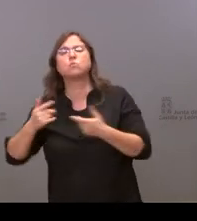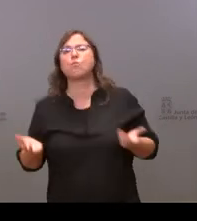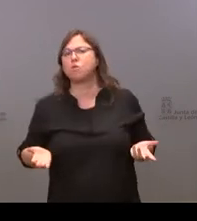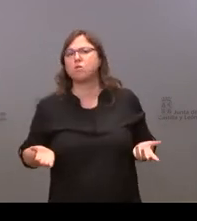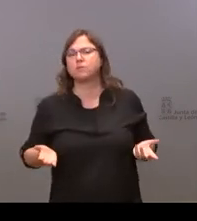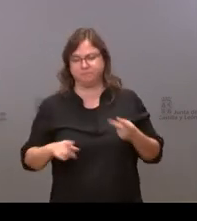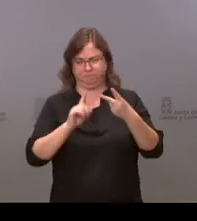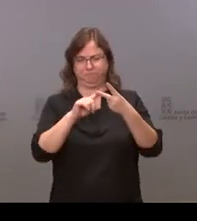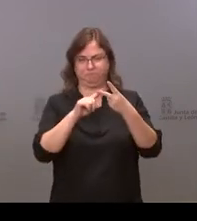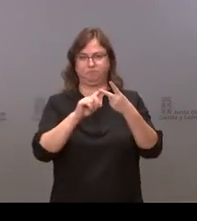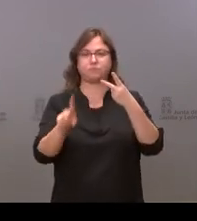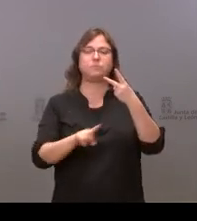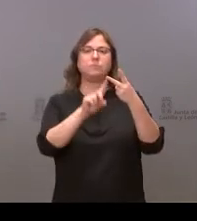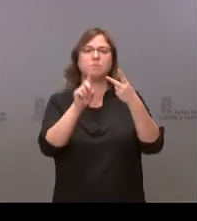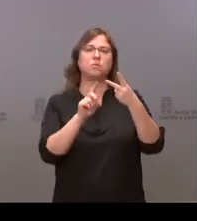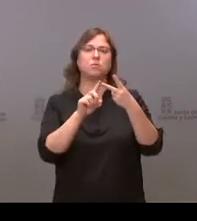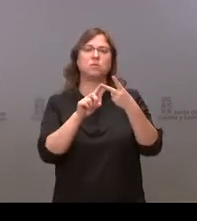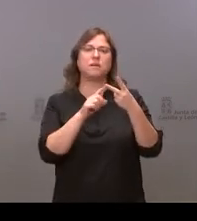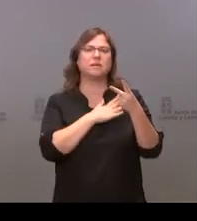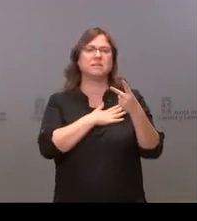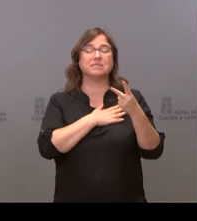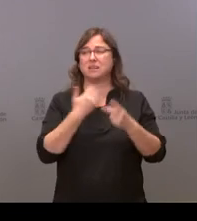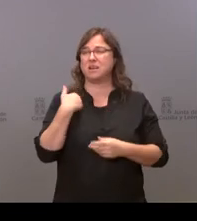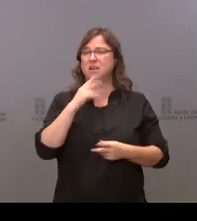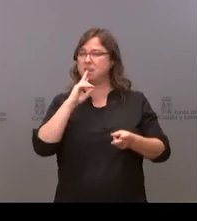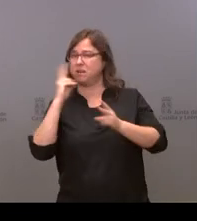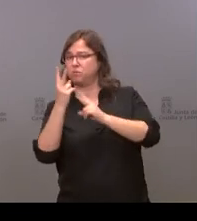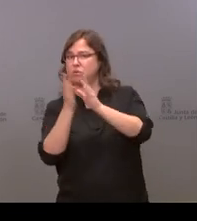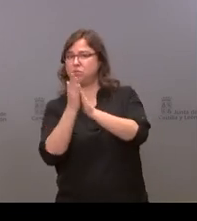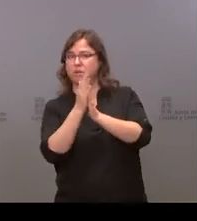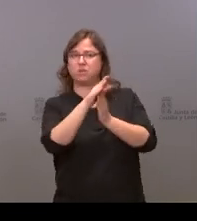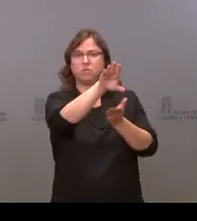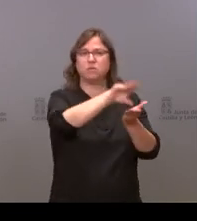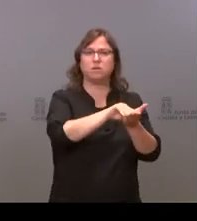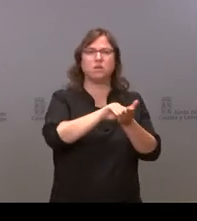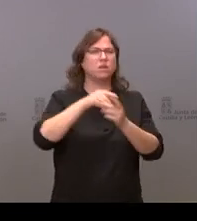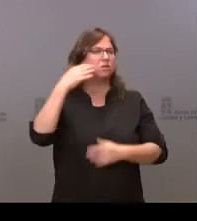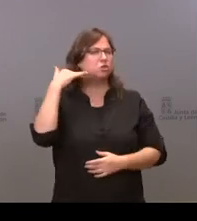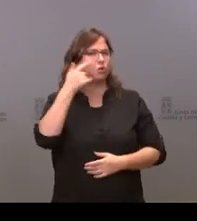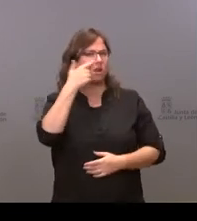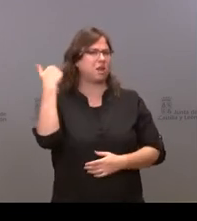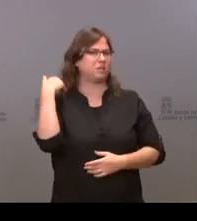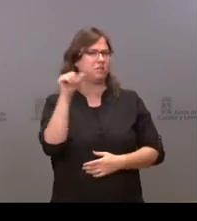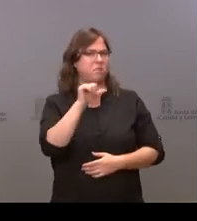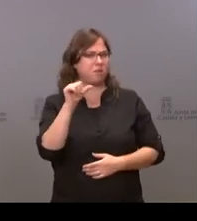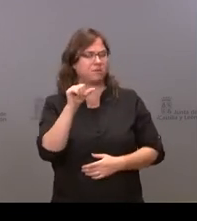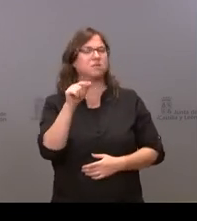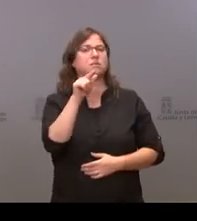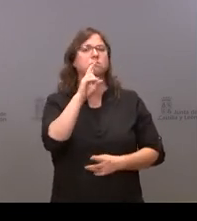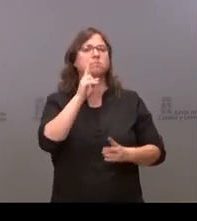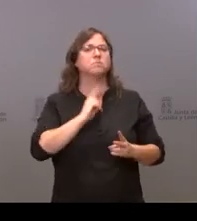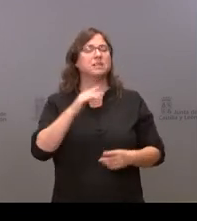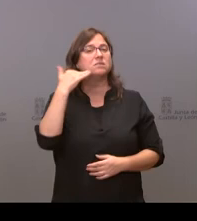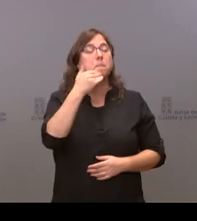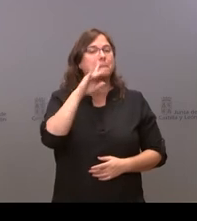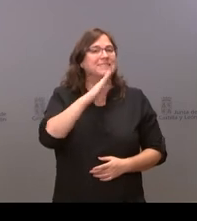en segundo lugar recogiendo una respuesta a una pregunta de creo que el compañero de Soria de la semana pasada y una respuesta que dio en la que si